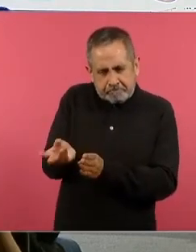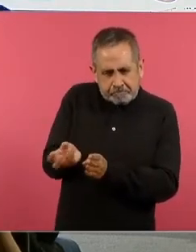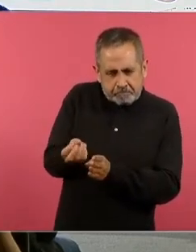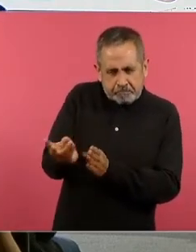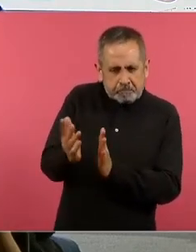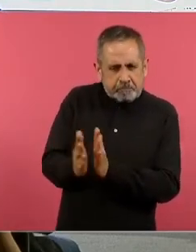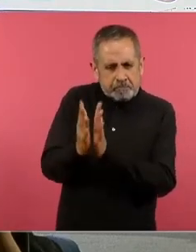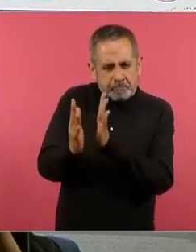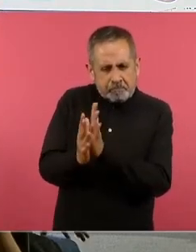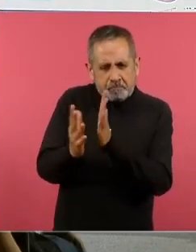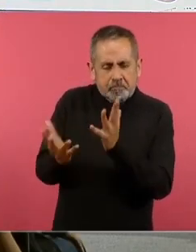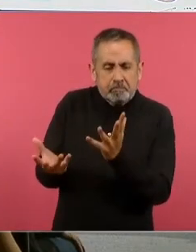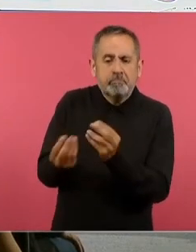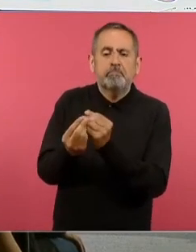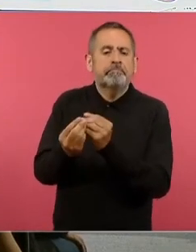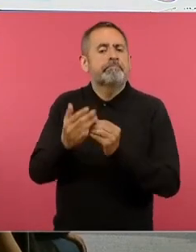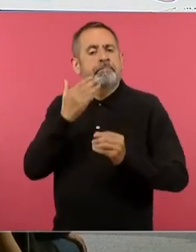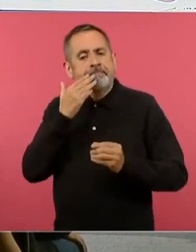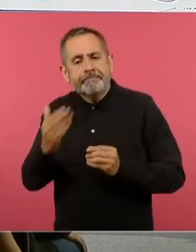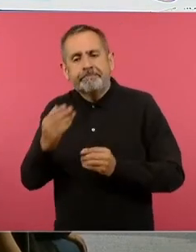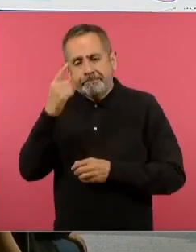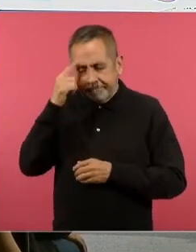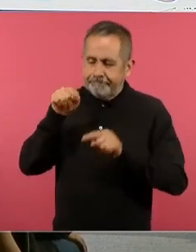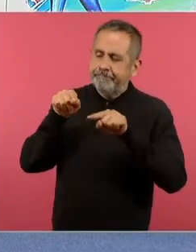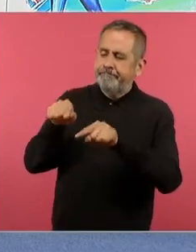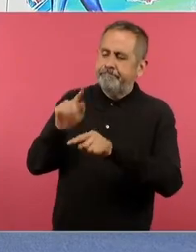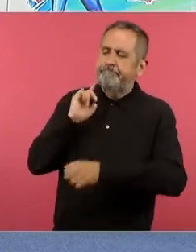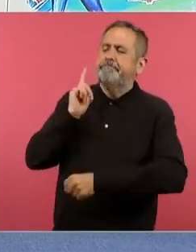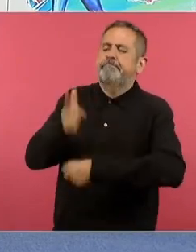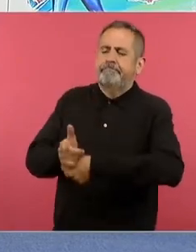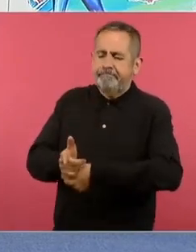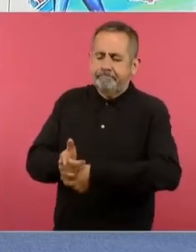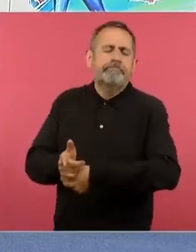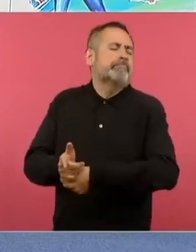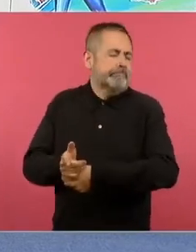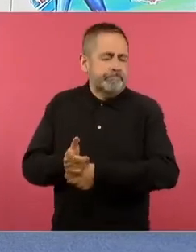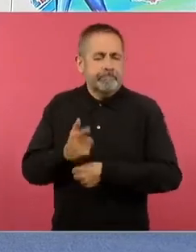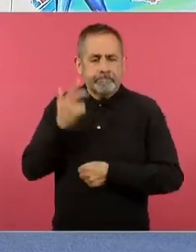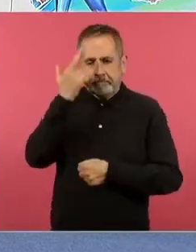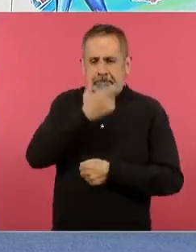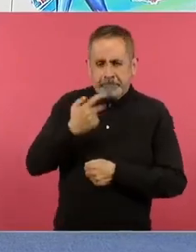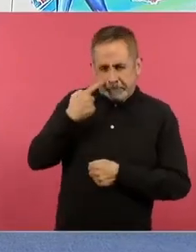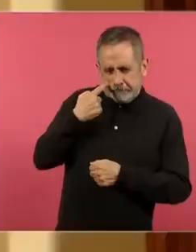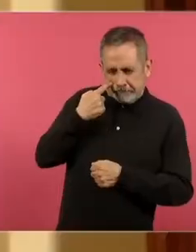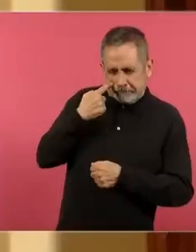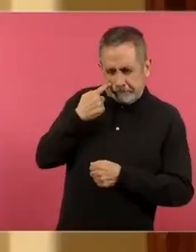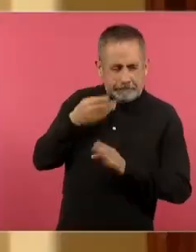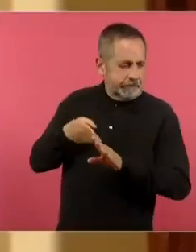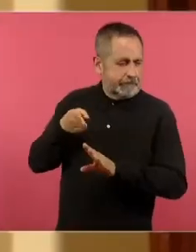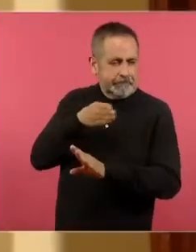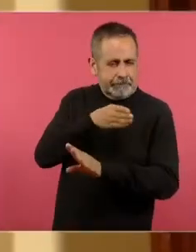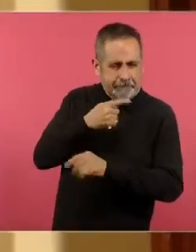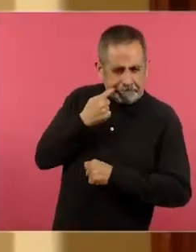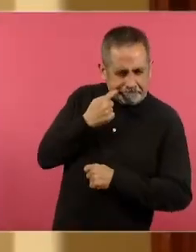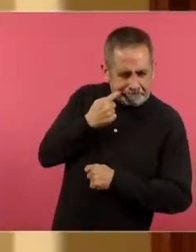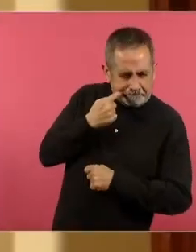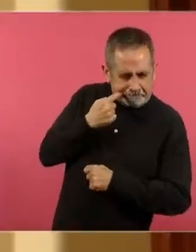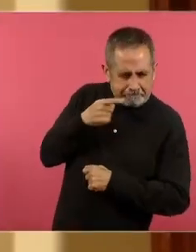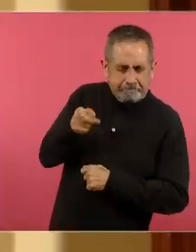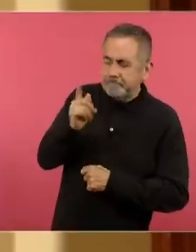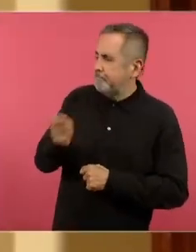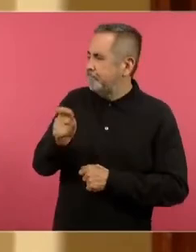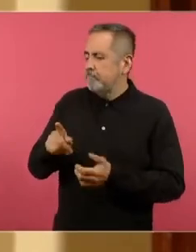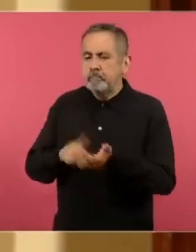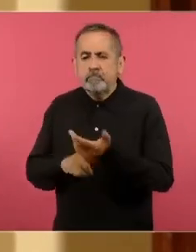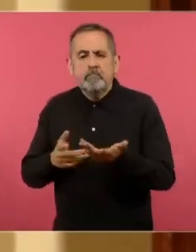participaciones para que nosotros podamos al final al revisar la experiencia nuevamente regresamos al aula y decir a ver